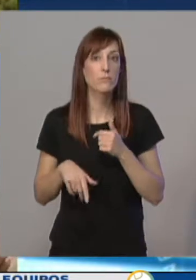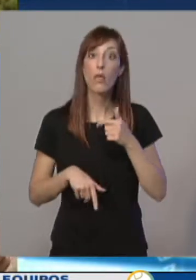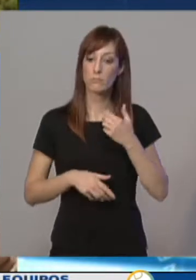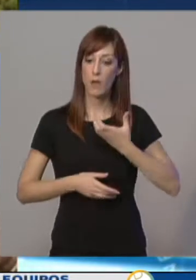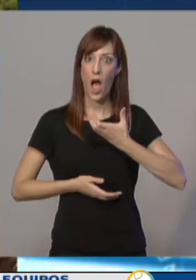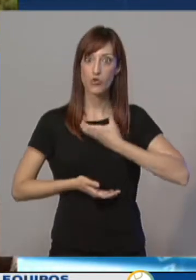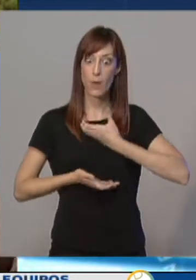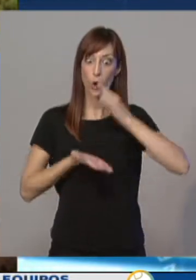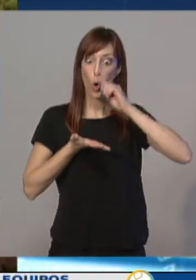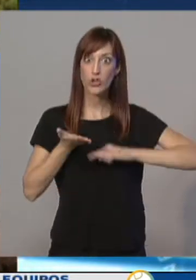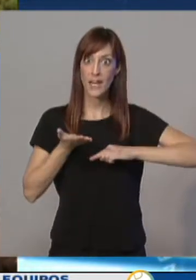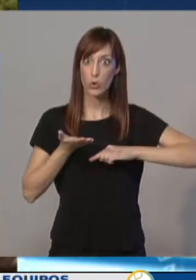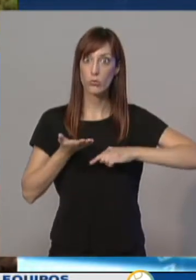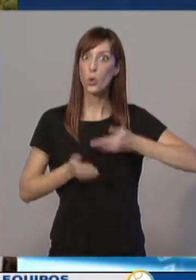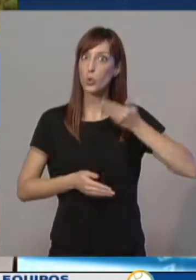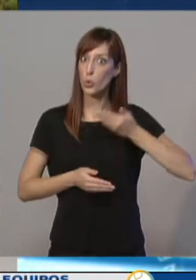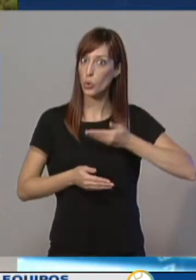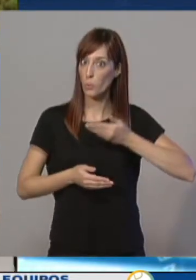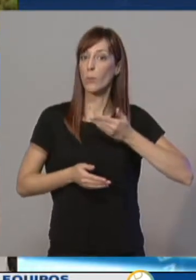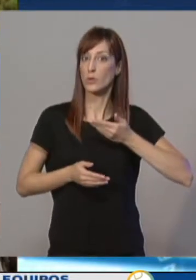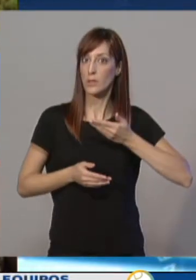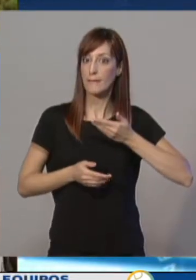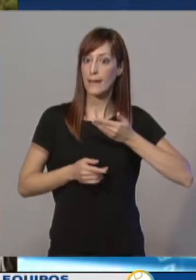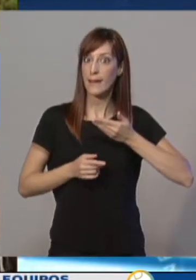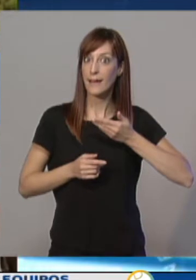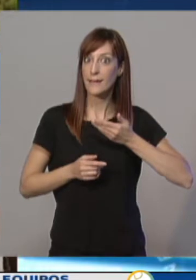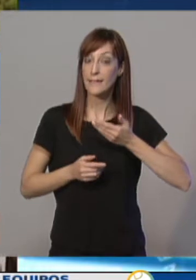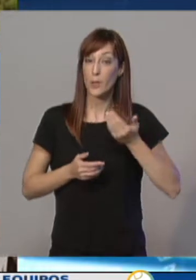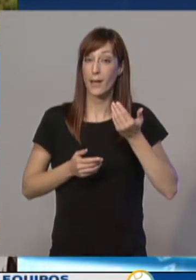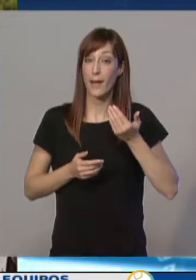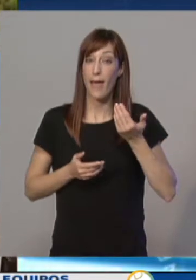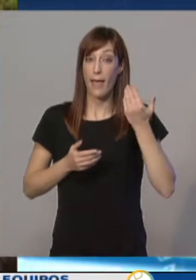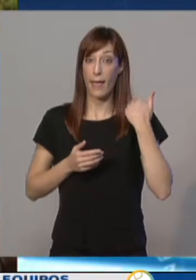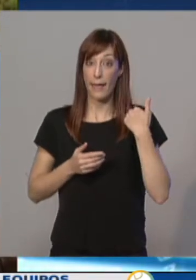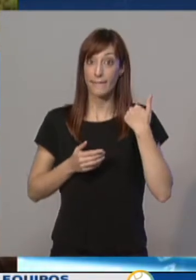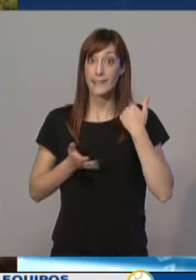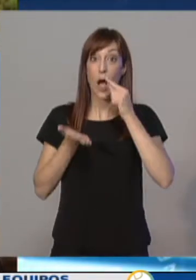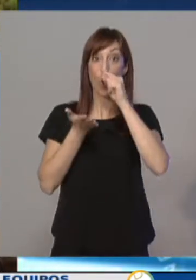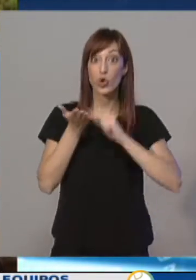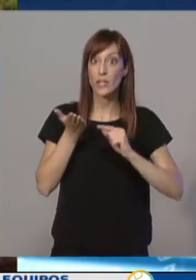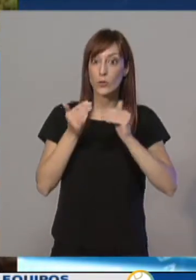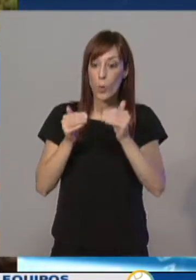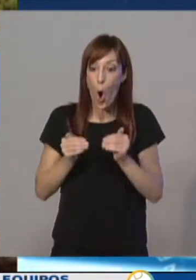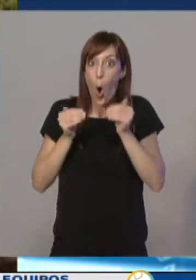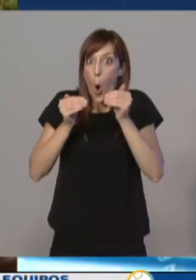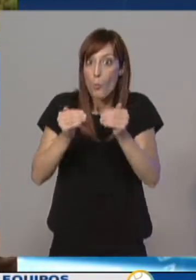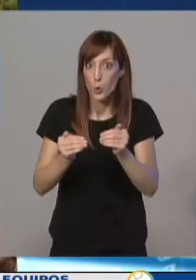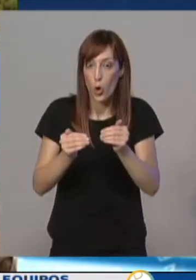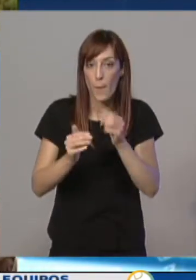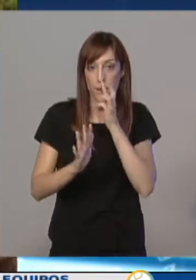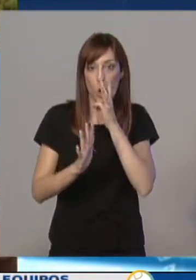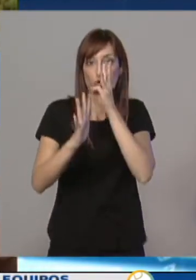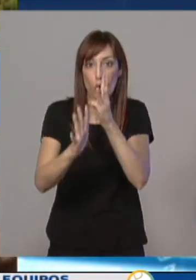Ayuntamiento y viene de una prórroga que se ha hecho del contrato para ocho años.